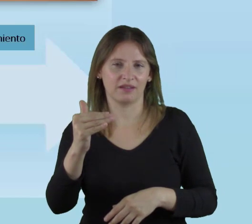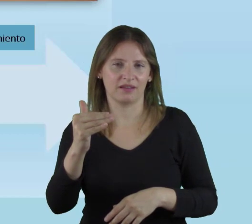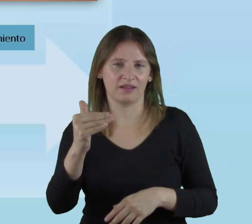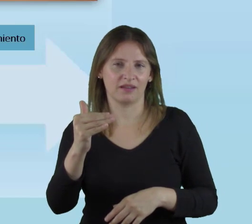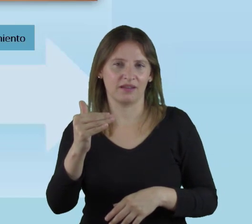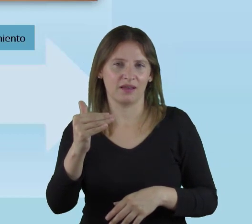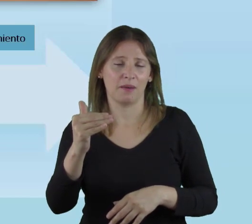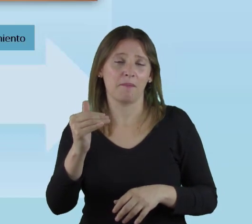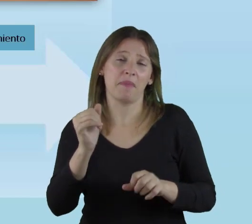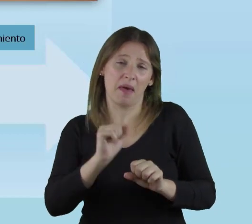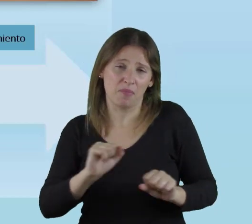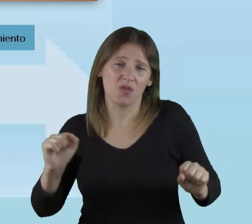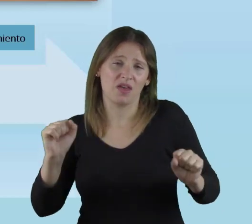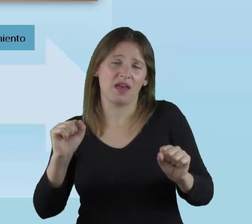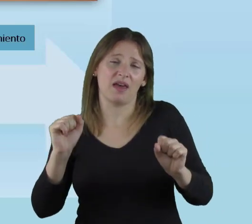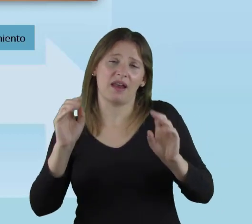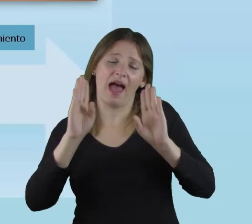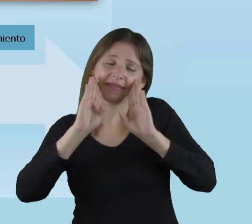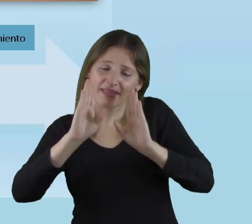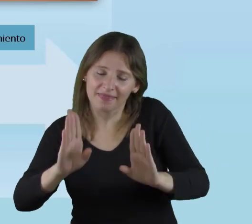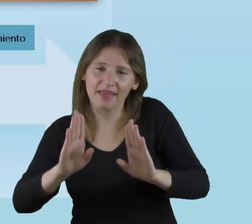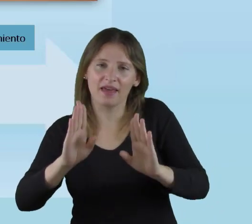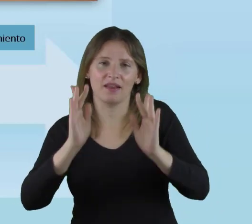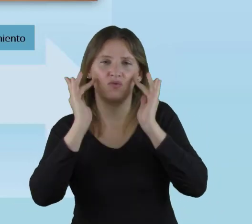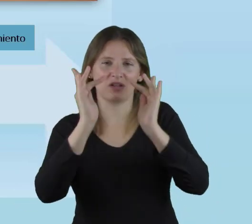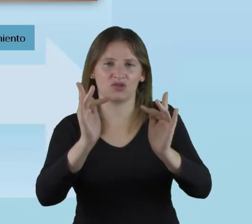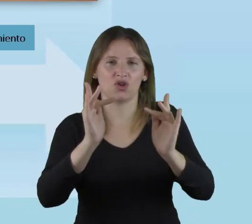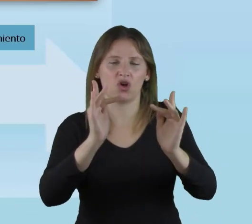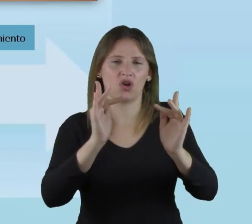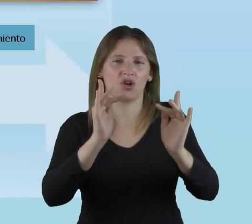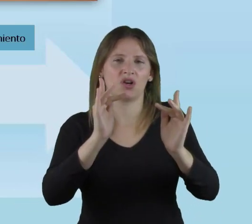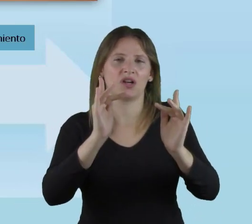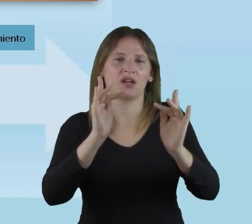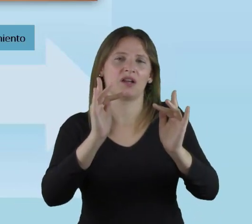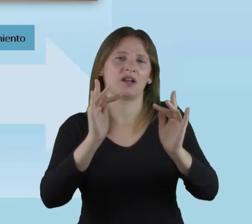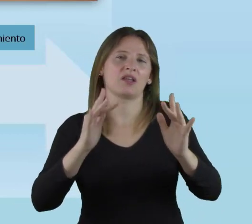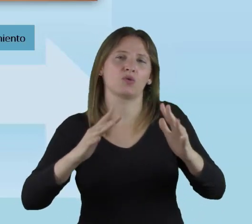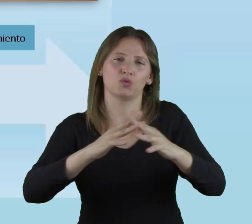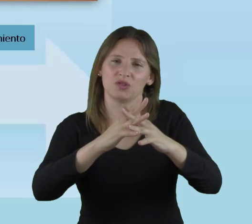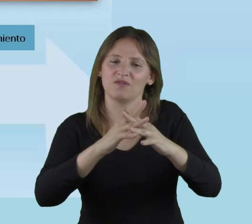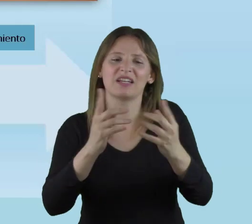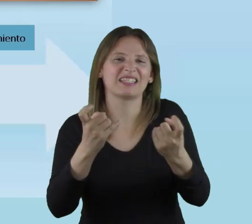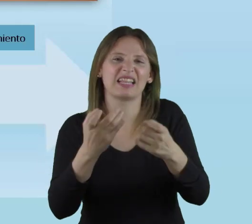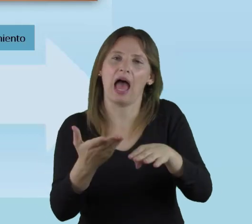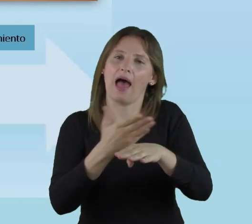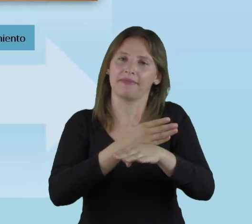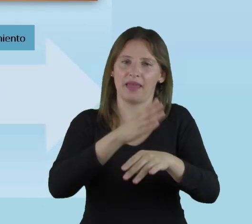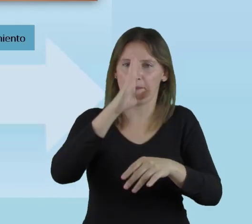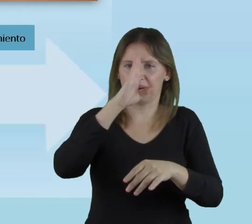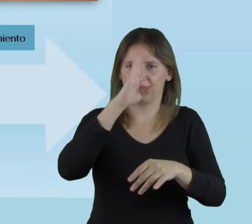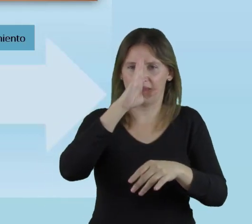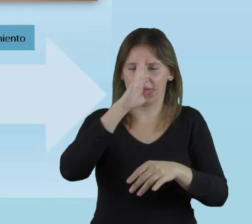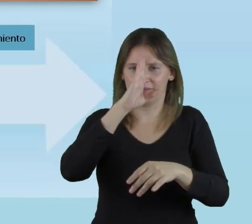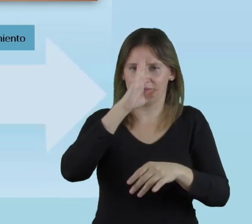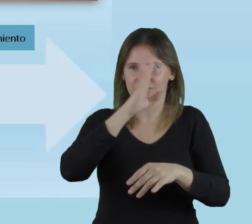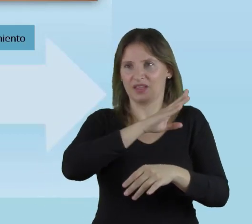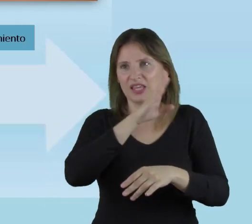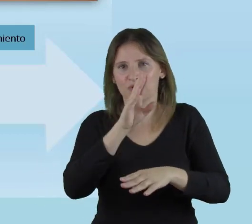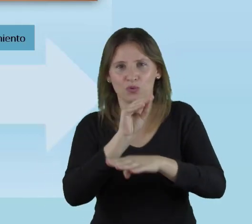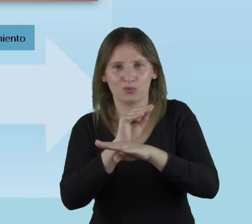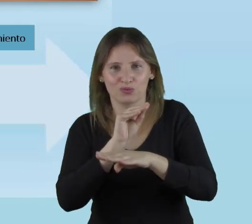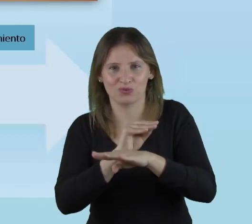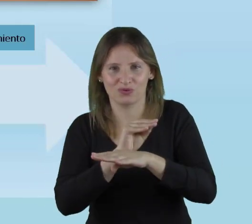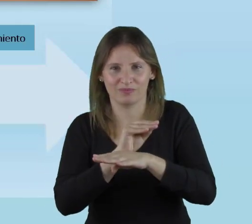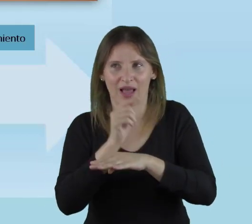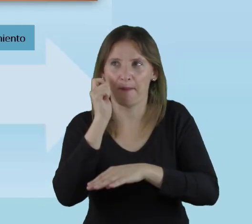para atender en educación inclusiva es que se forme. Se forme